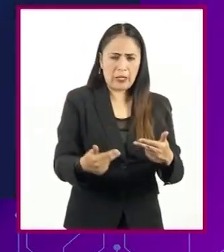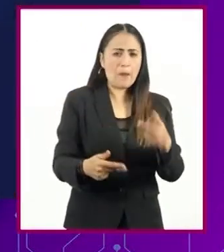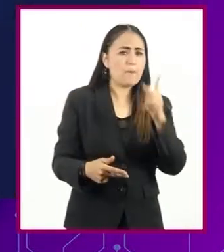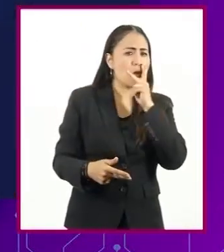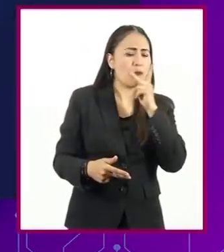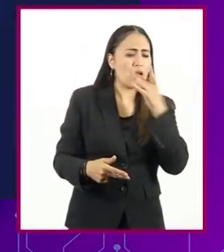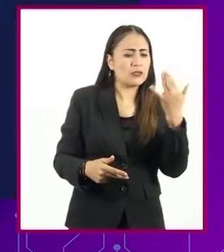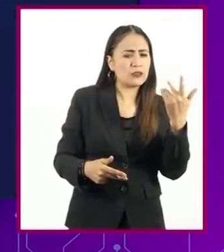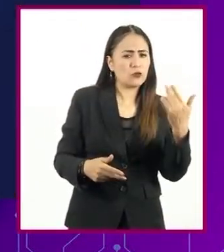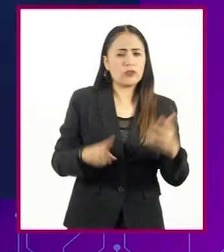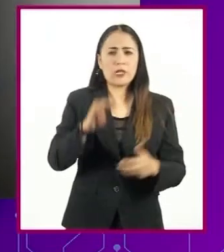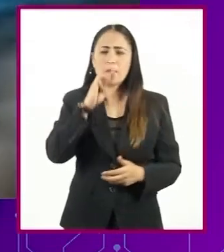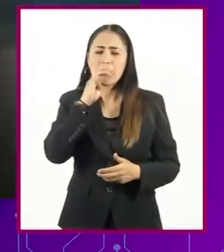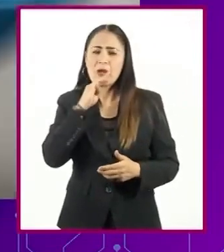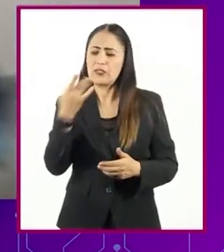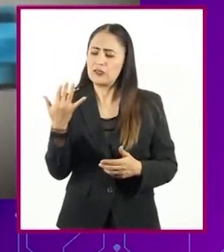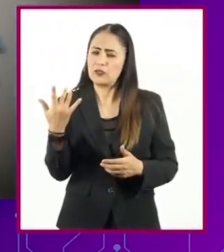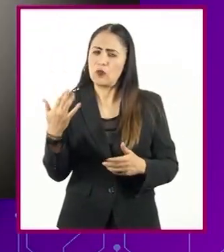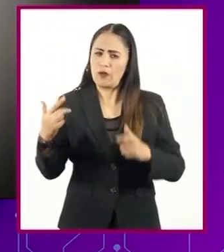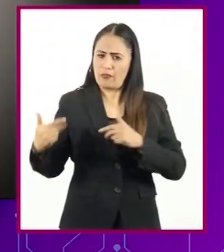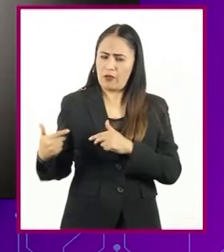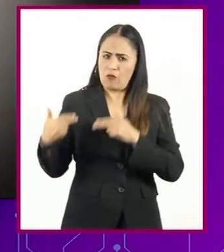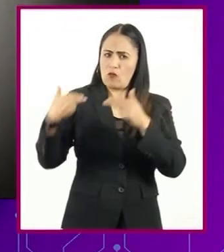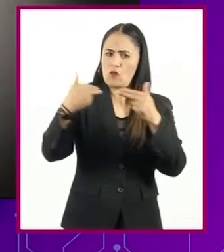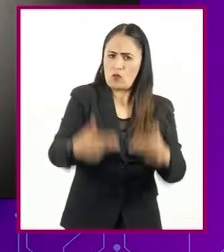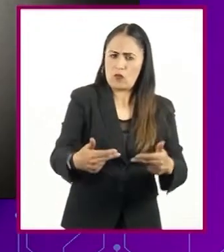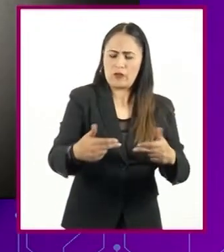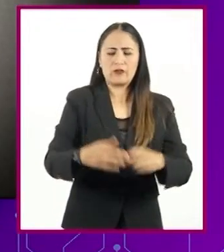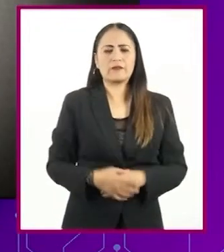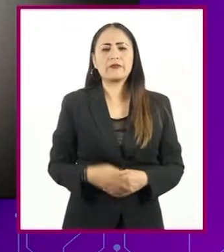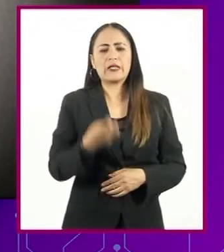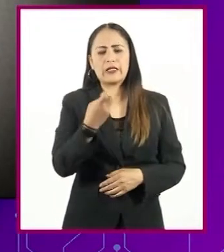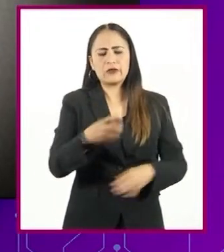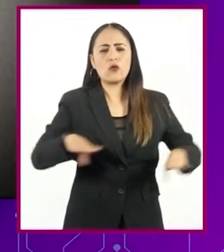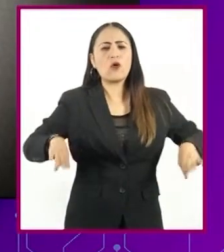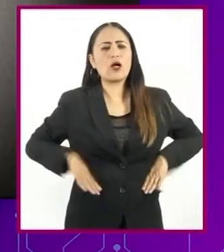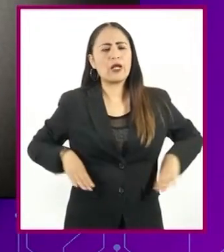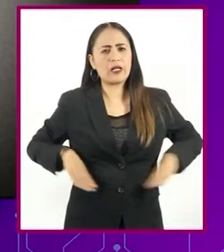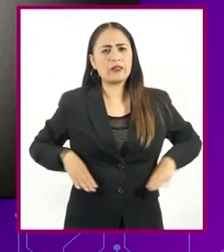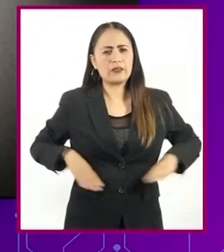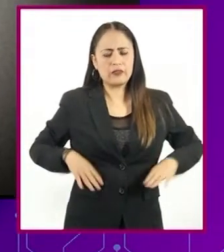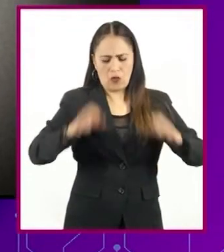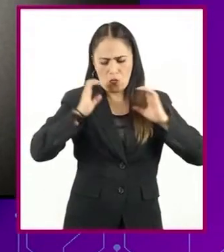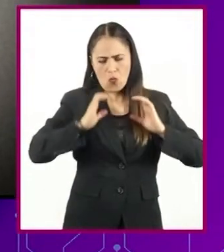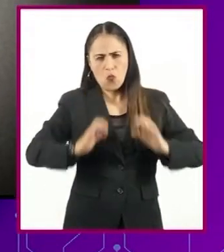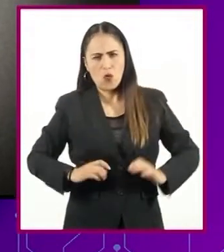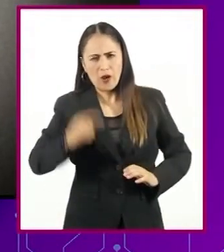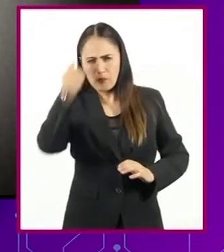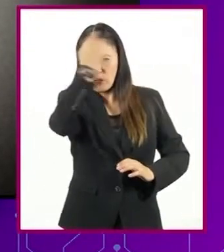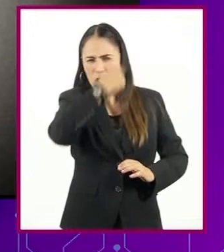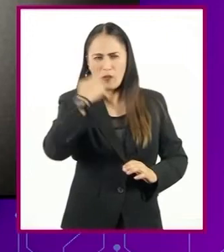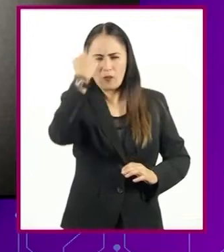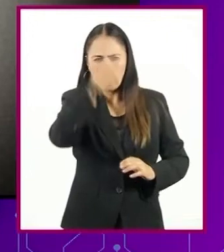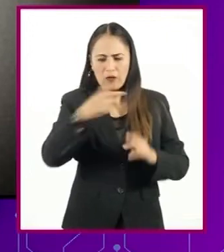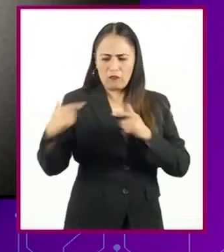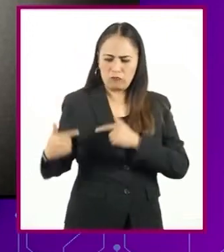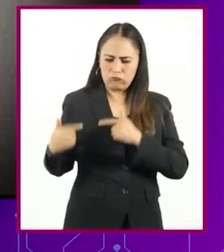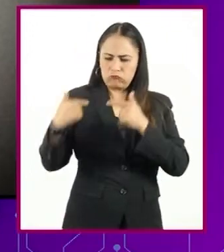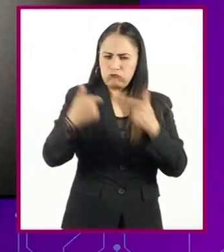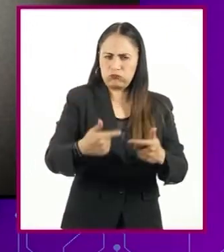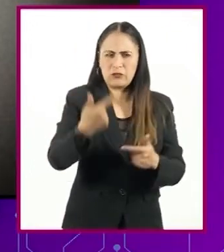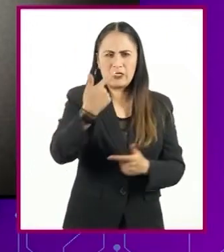información genética. A las características o rasgos que se heredan de padres a hijos mediante los genes,